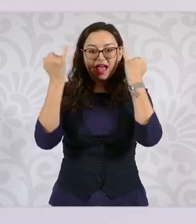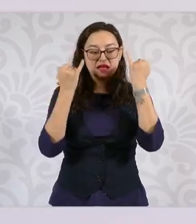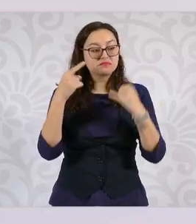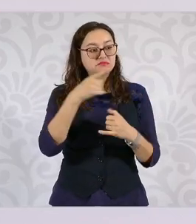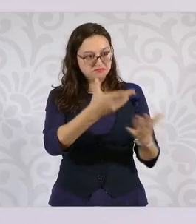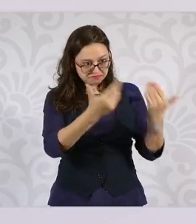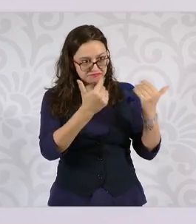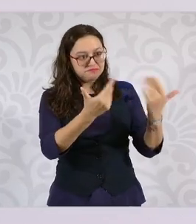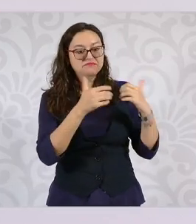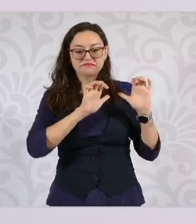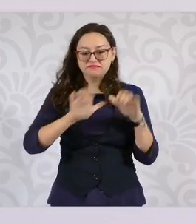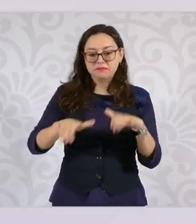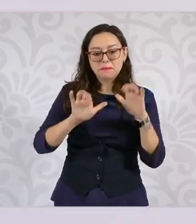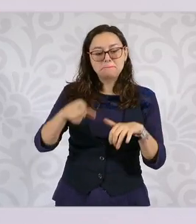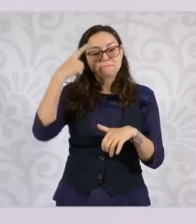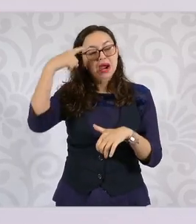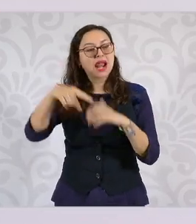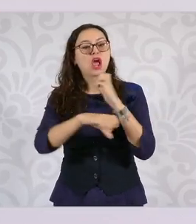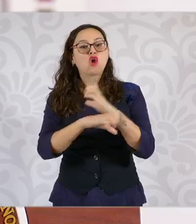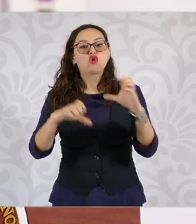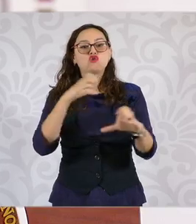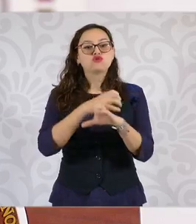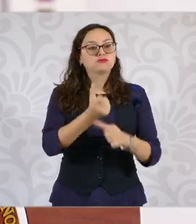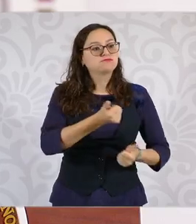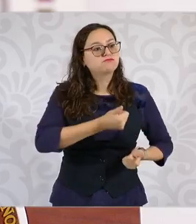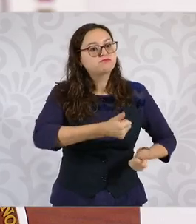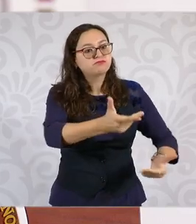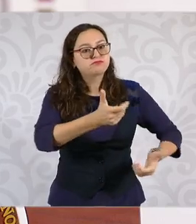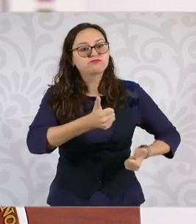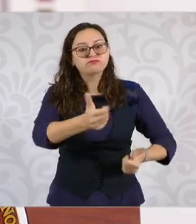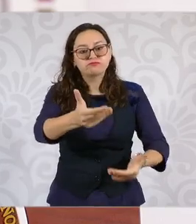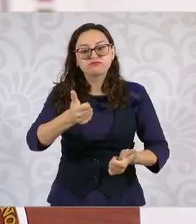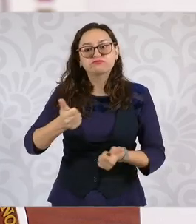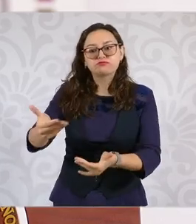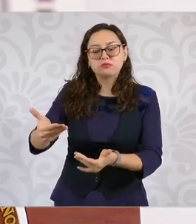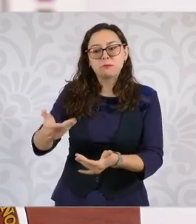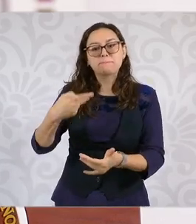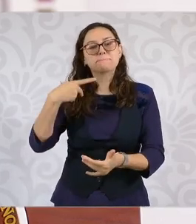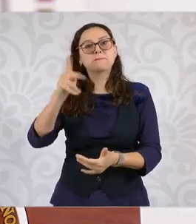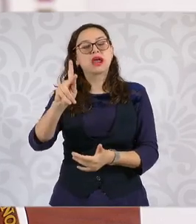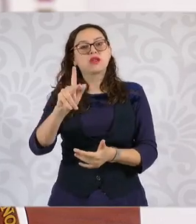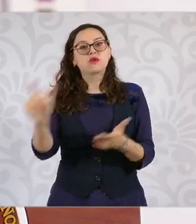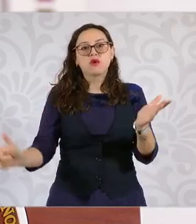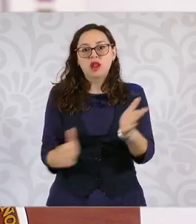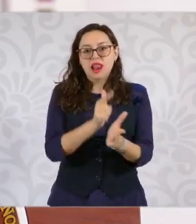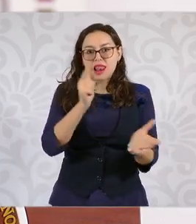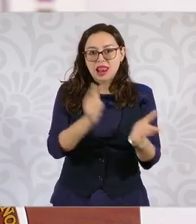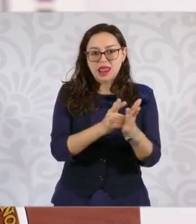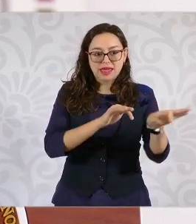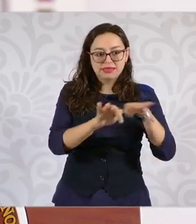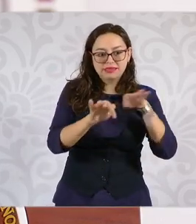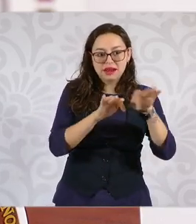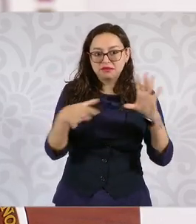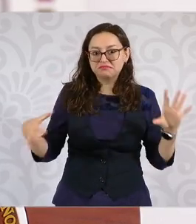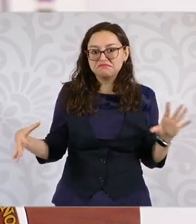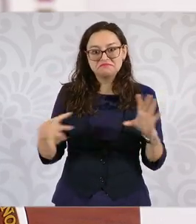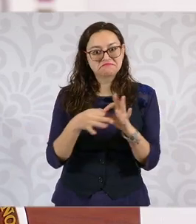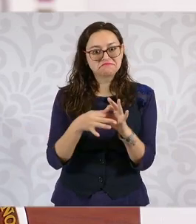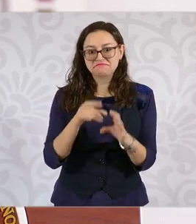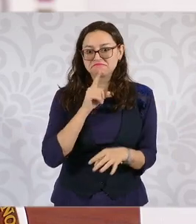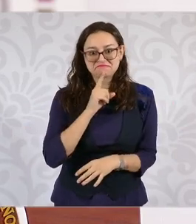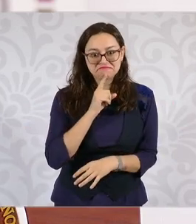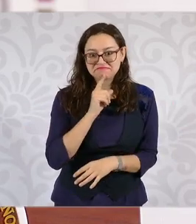no reconocer las obligaciones que tiene un